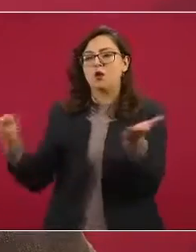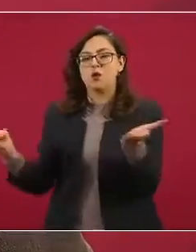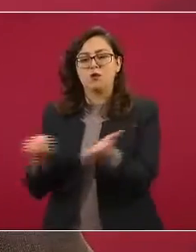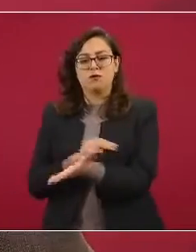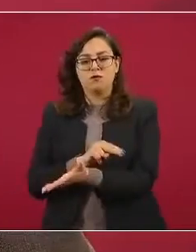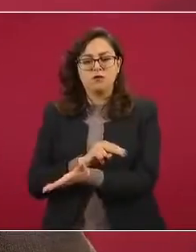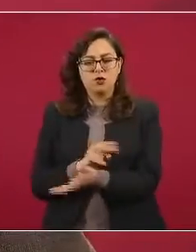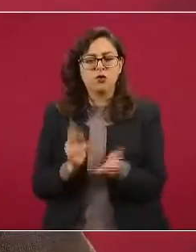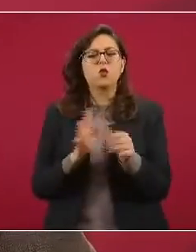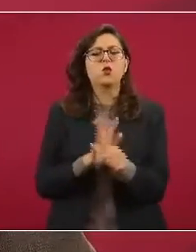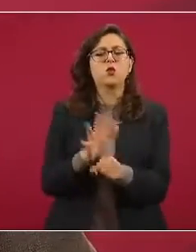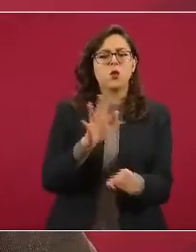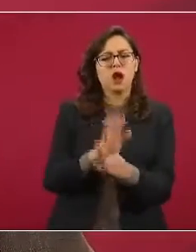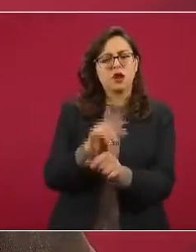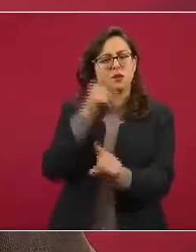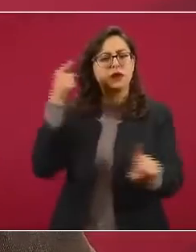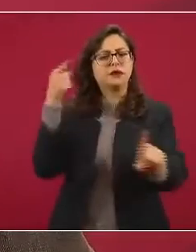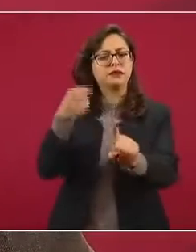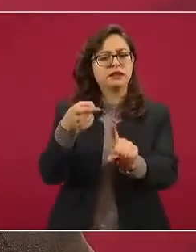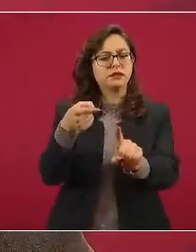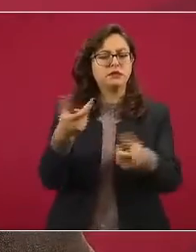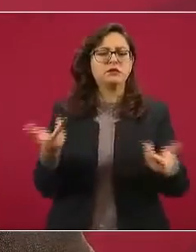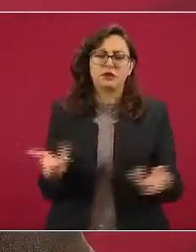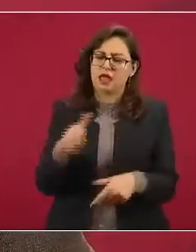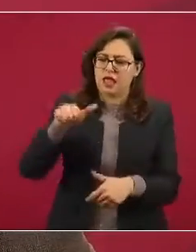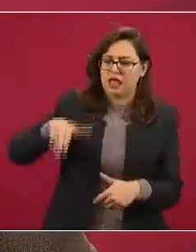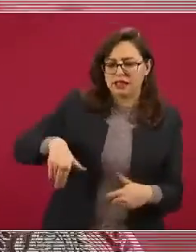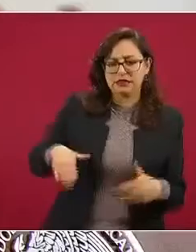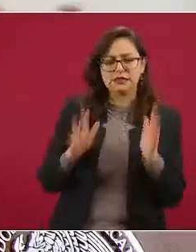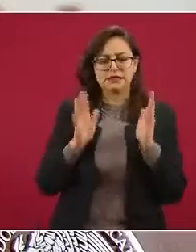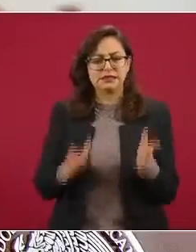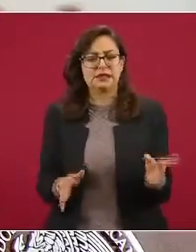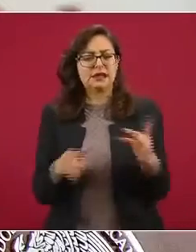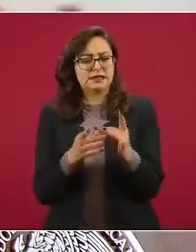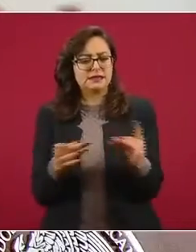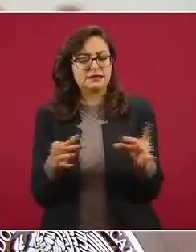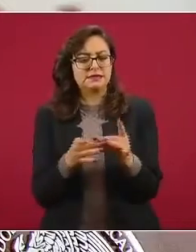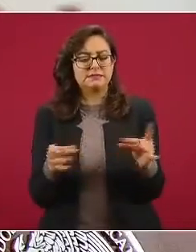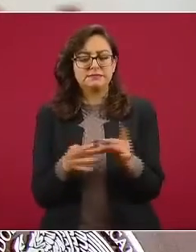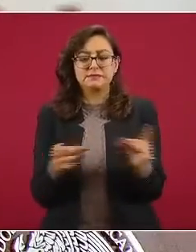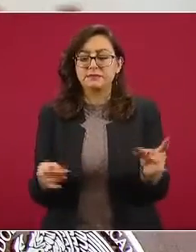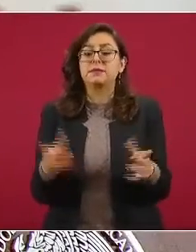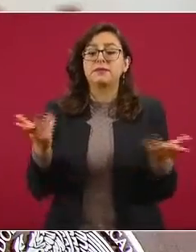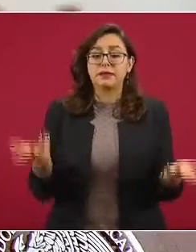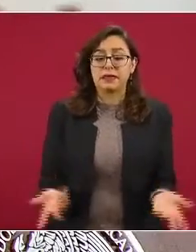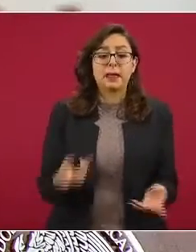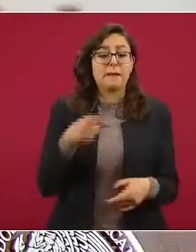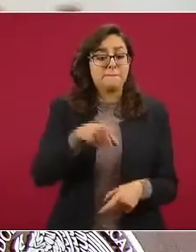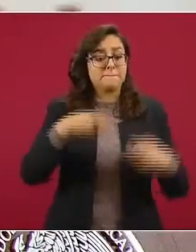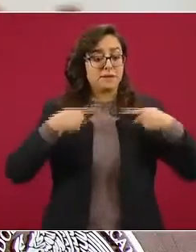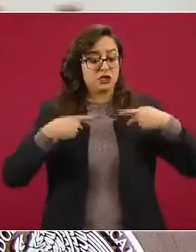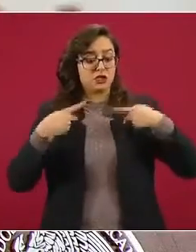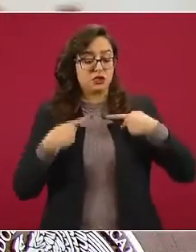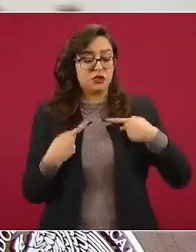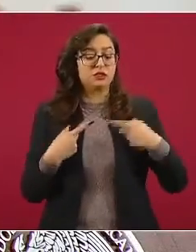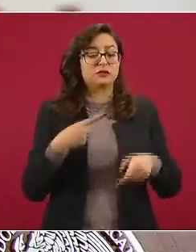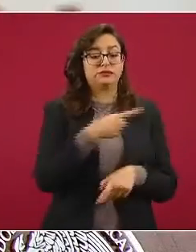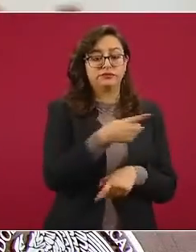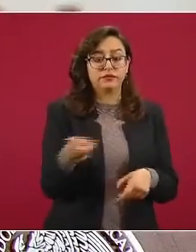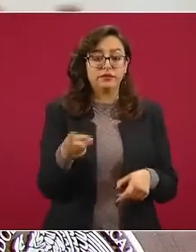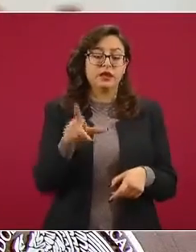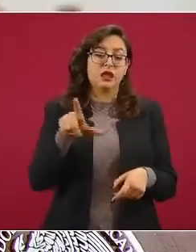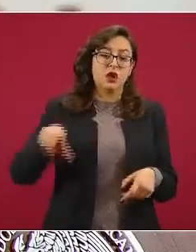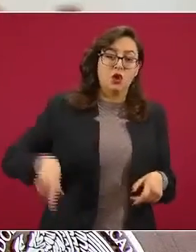ya se señaló, era garantizar, y lo seguiremos haciendo, la atención a derechos habientes de instituciones públicas.